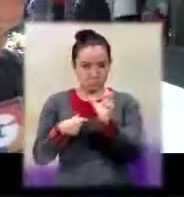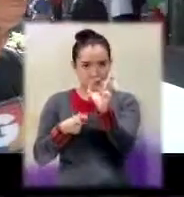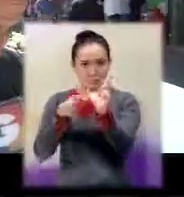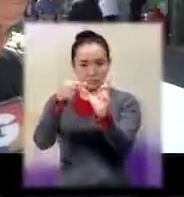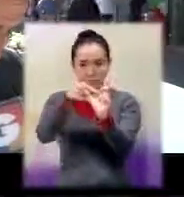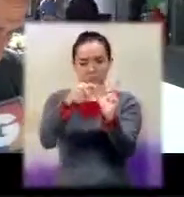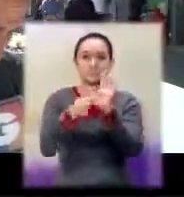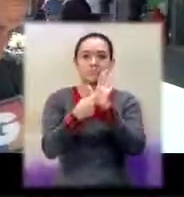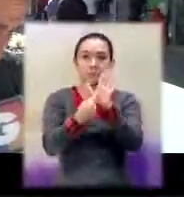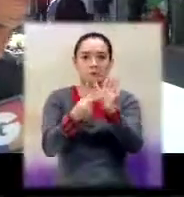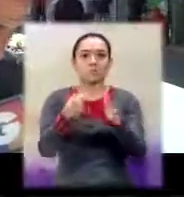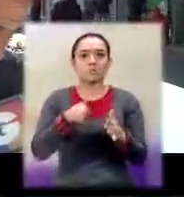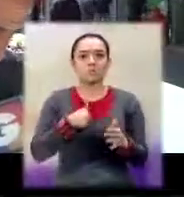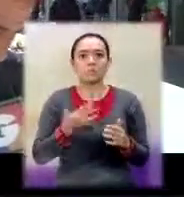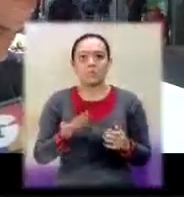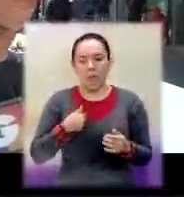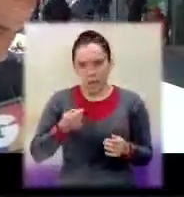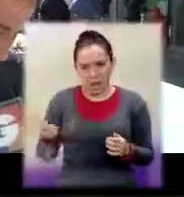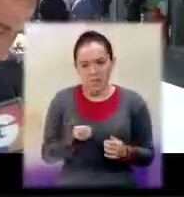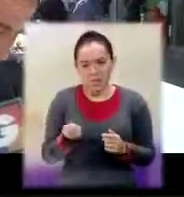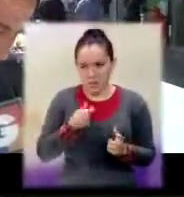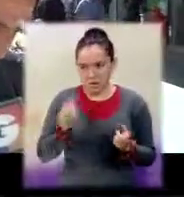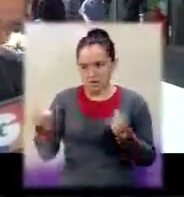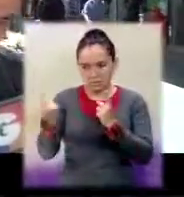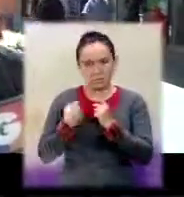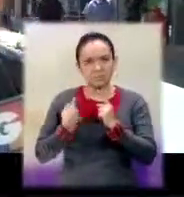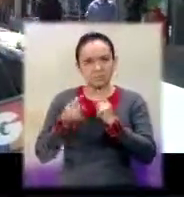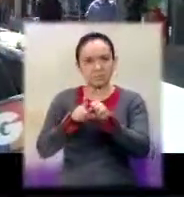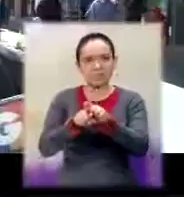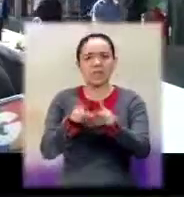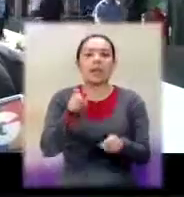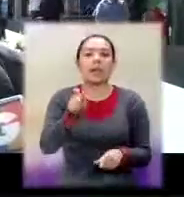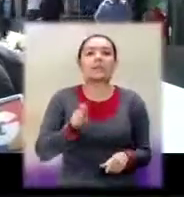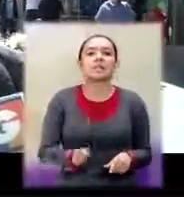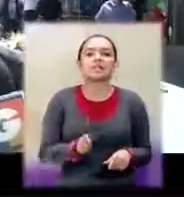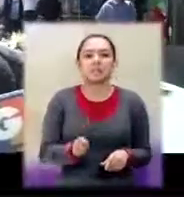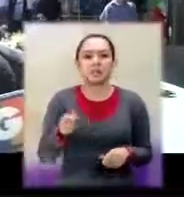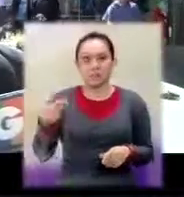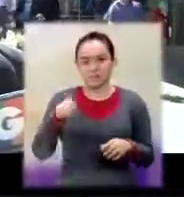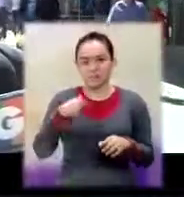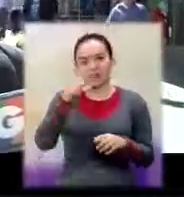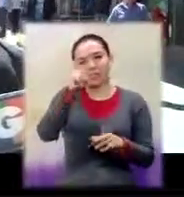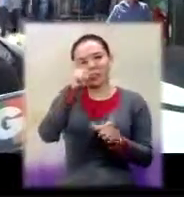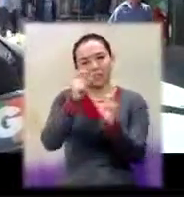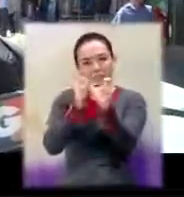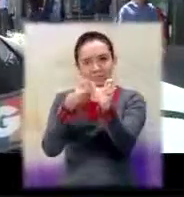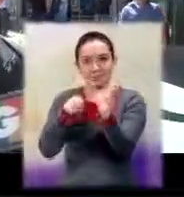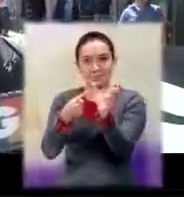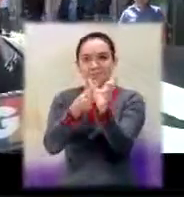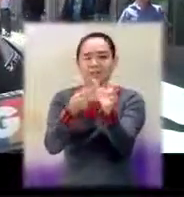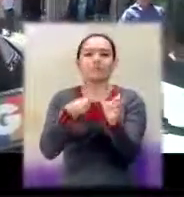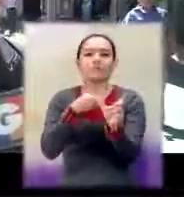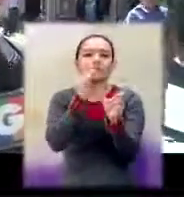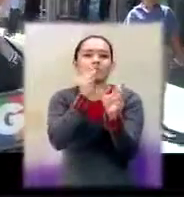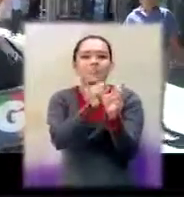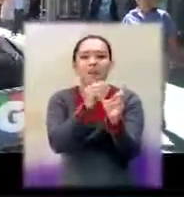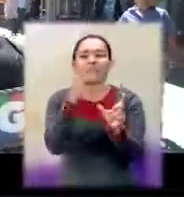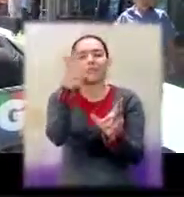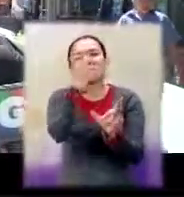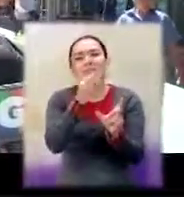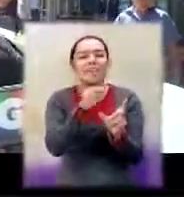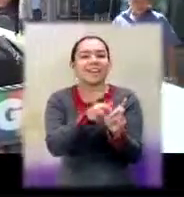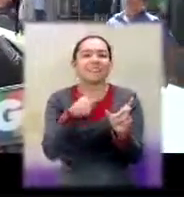Y mire, aquí está la linda licenciada Sandra Torres Casanova. Miren, tan linda. Tan lindo,